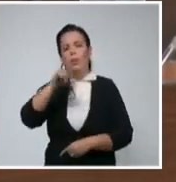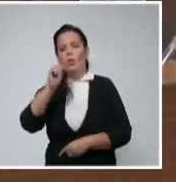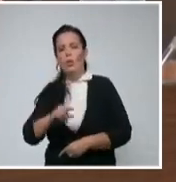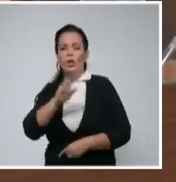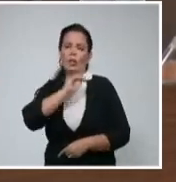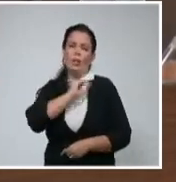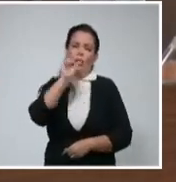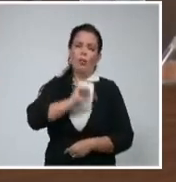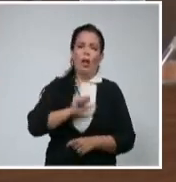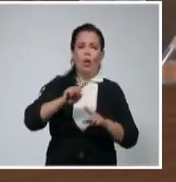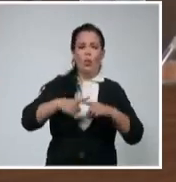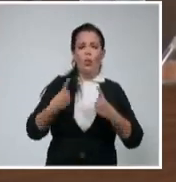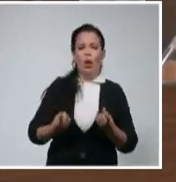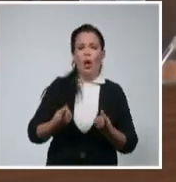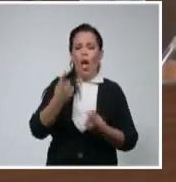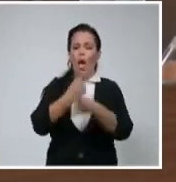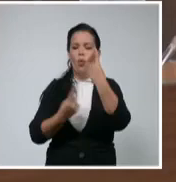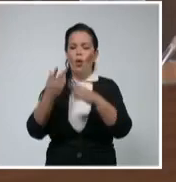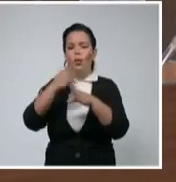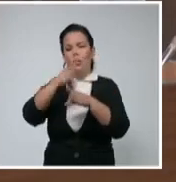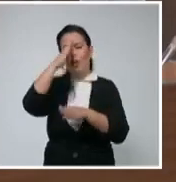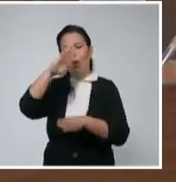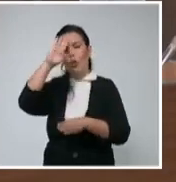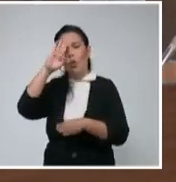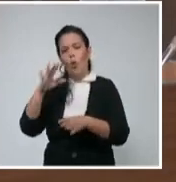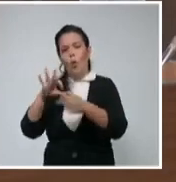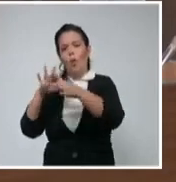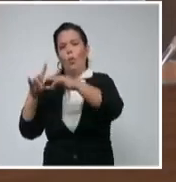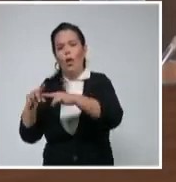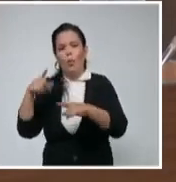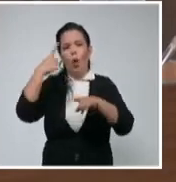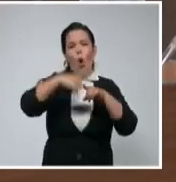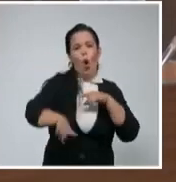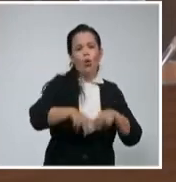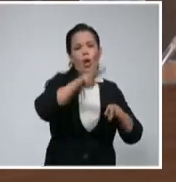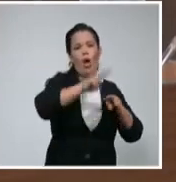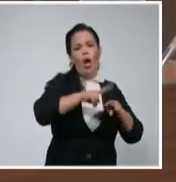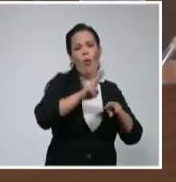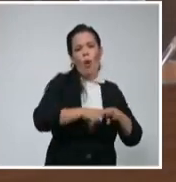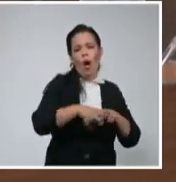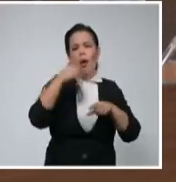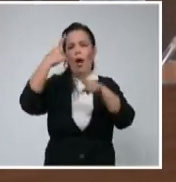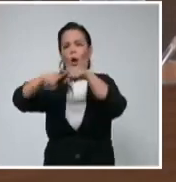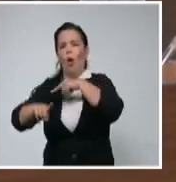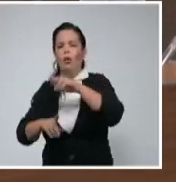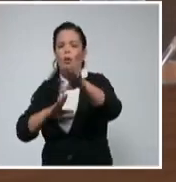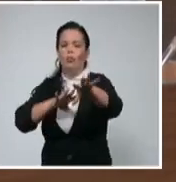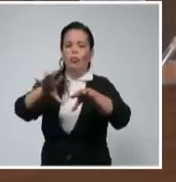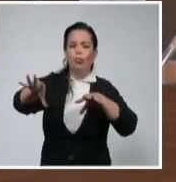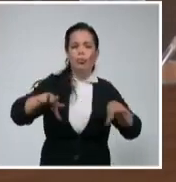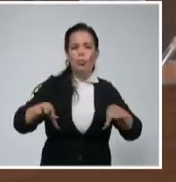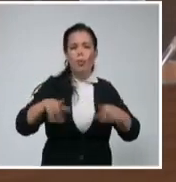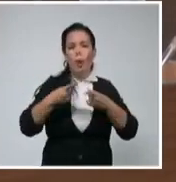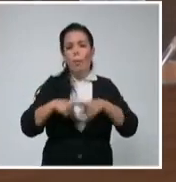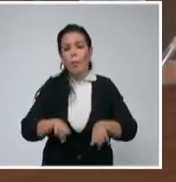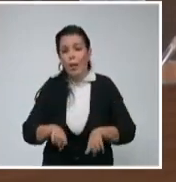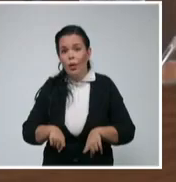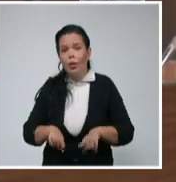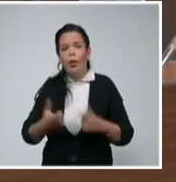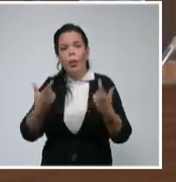vamos a ir avanzando. O sea, no es que nos vamos a quedar, pero bueno, tenemos que ir transcurriendo por las